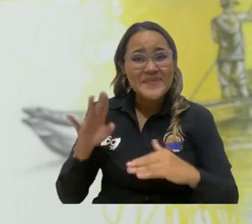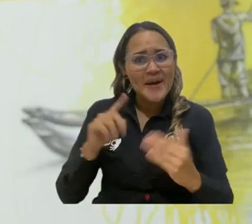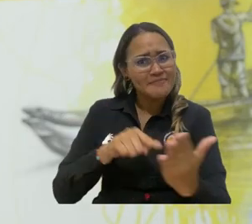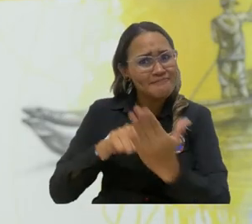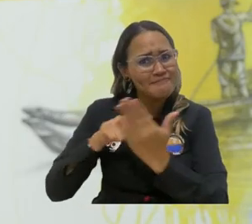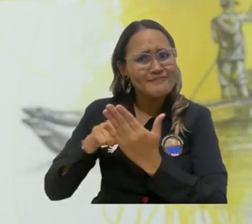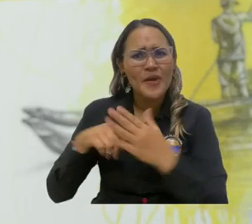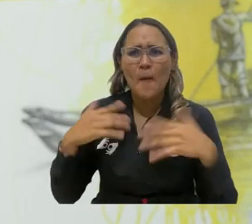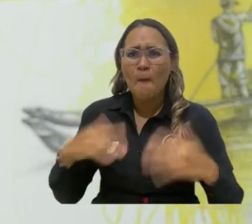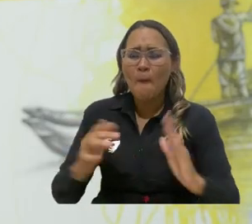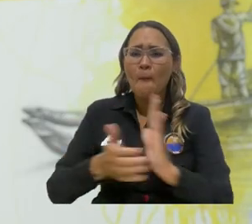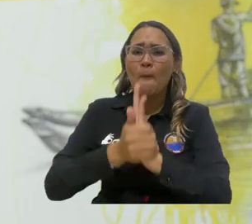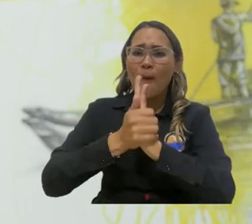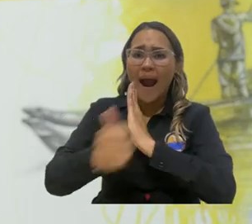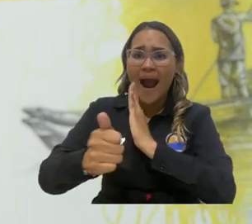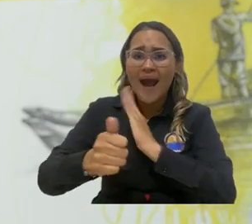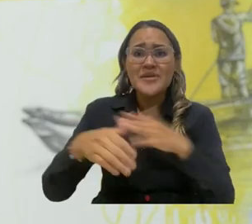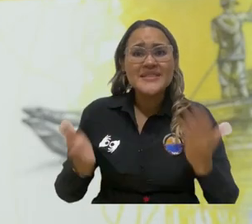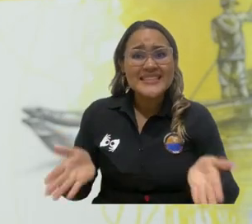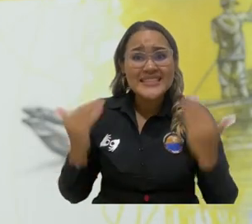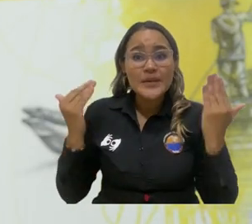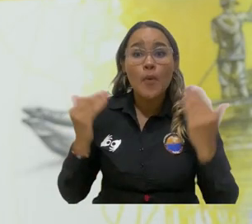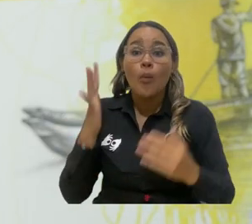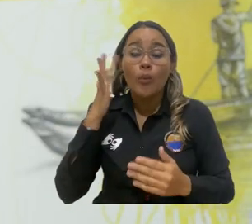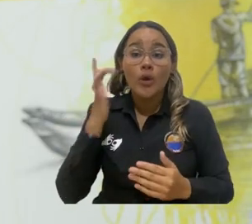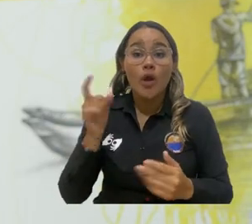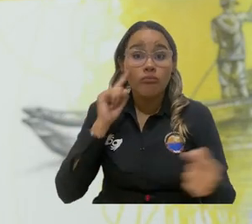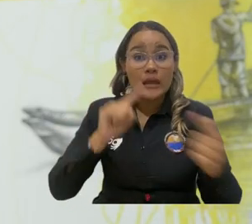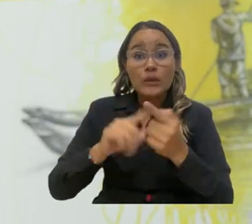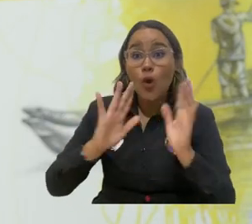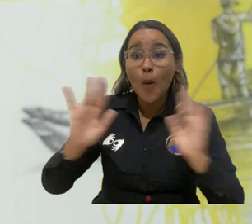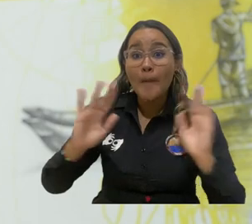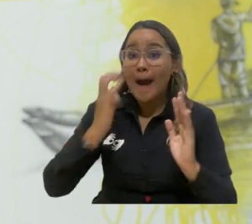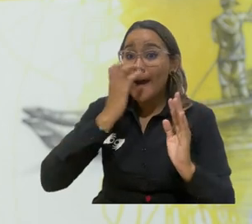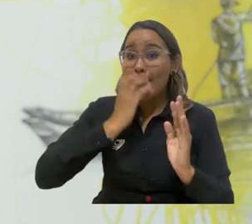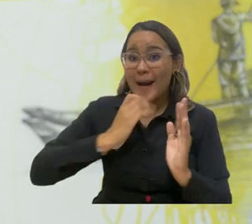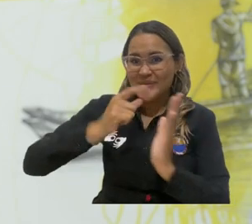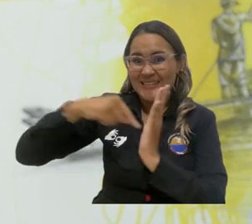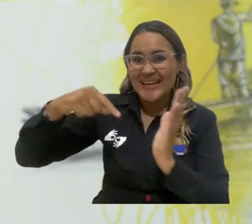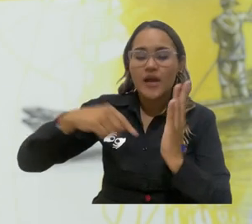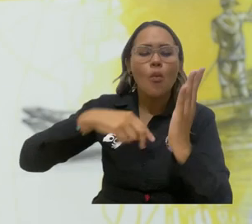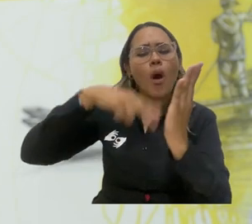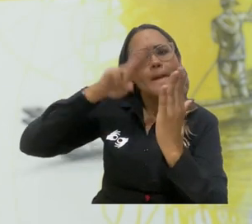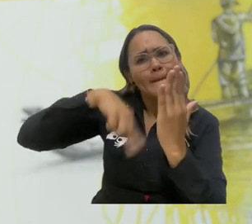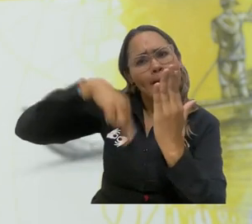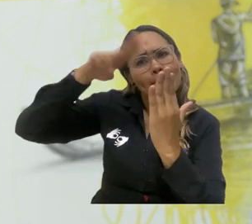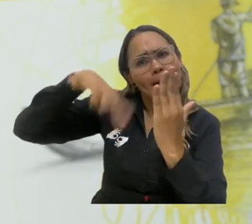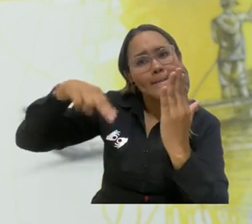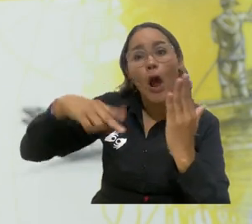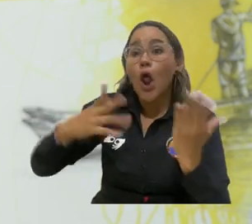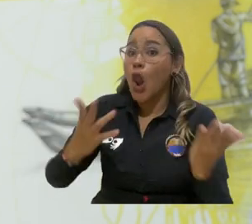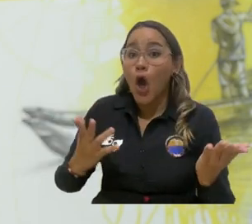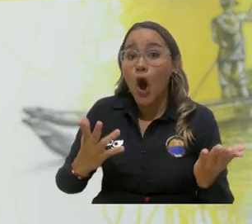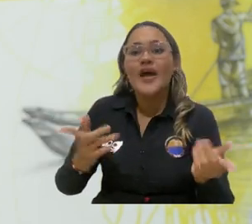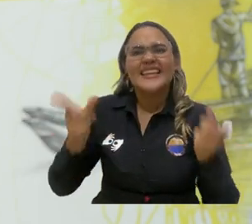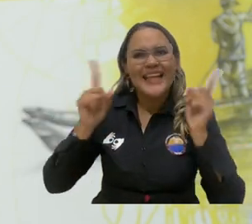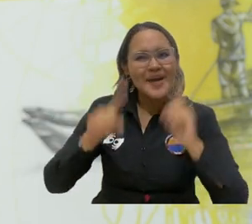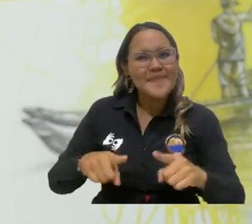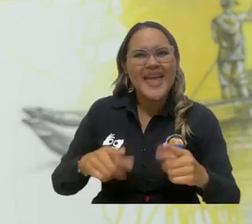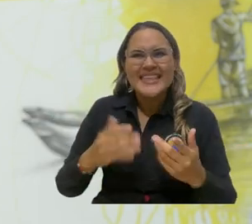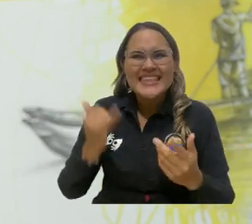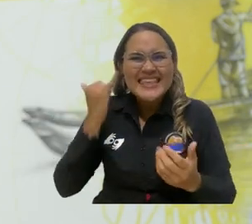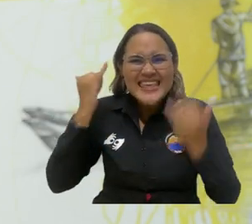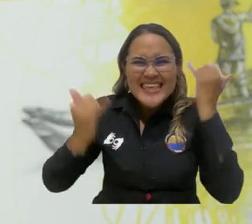apreciar en muchas de ellas el talento, porque no solo era pintar solamente, sino la